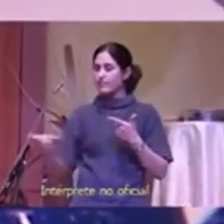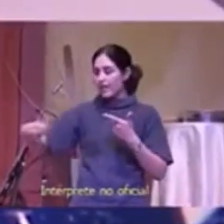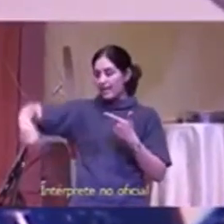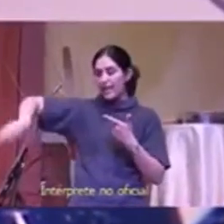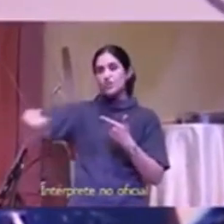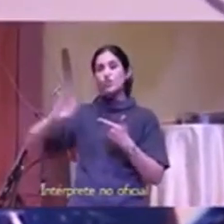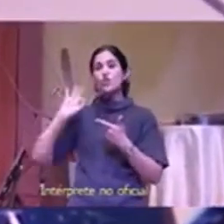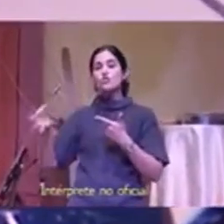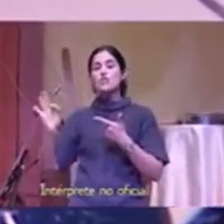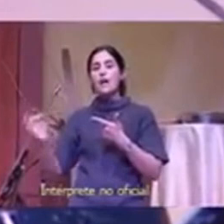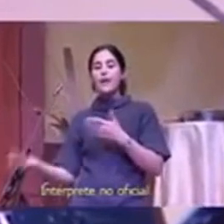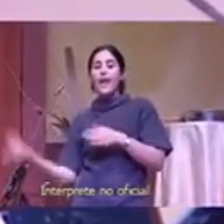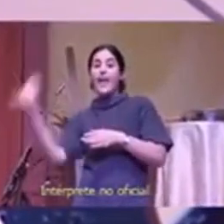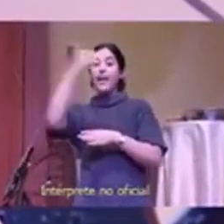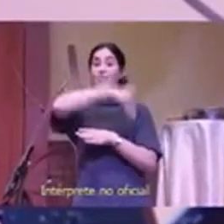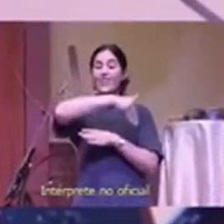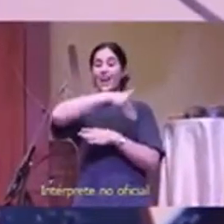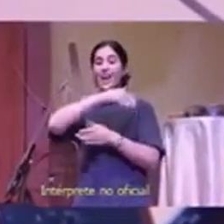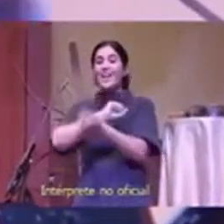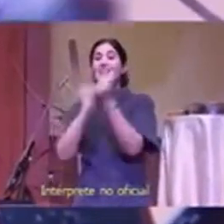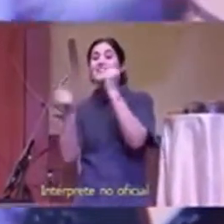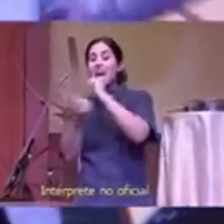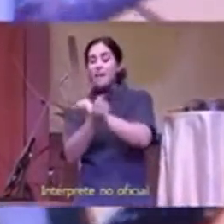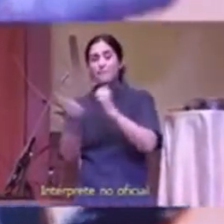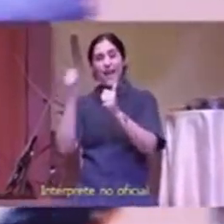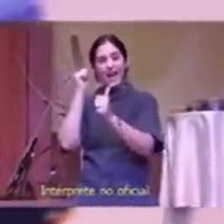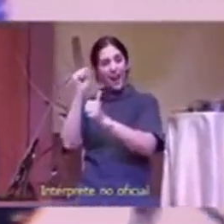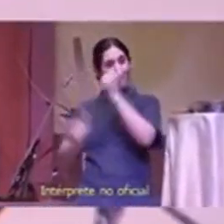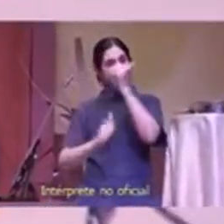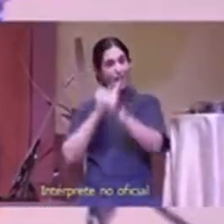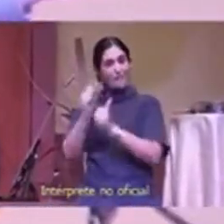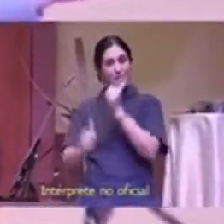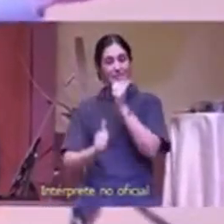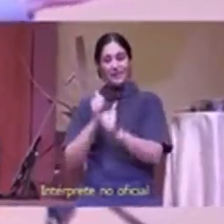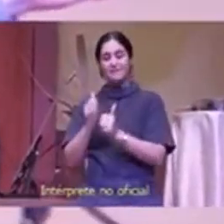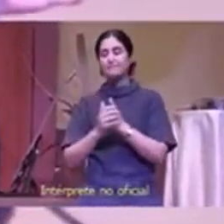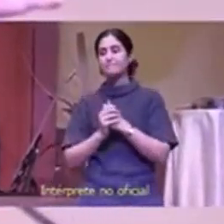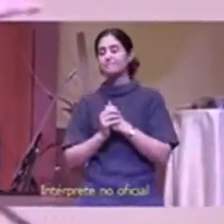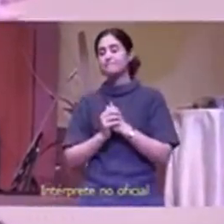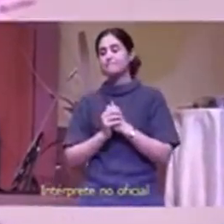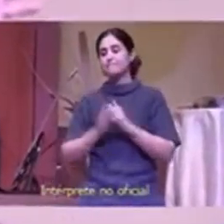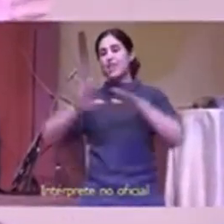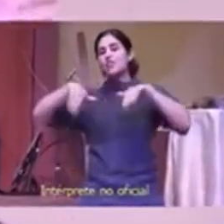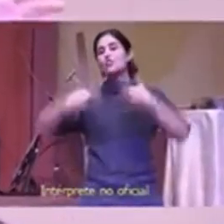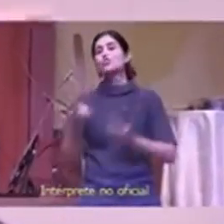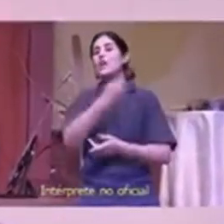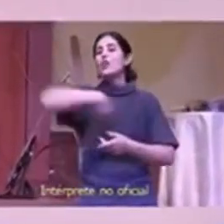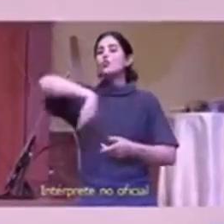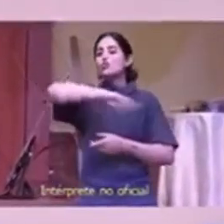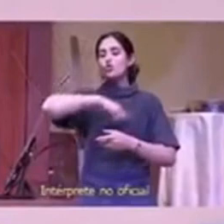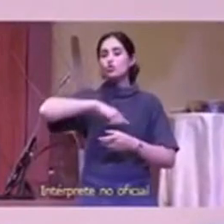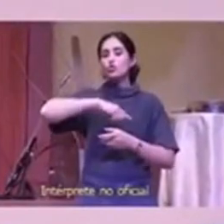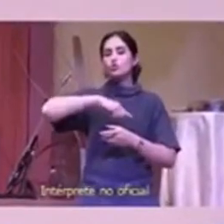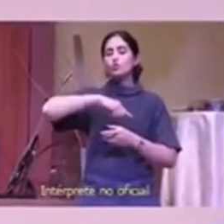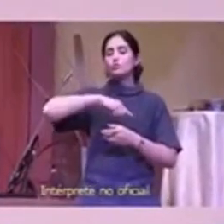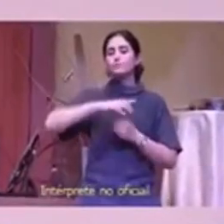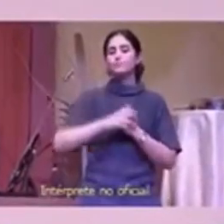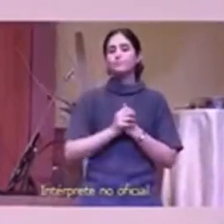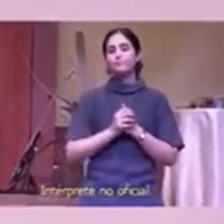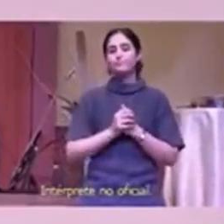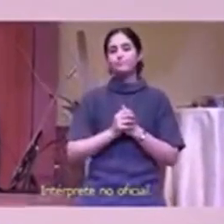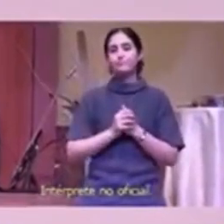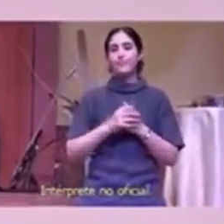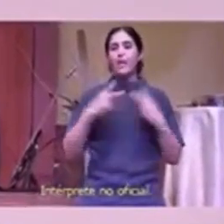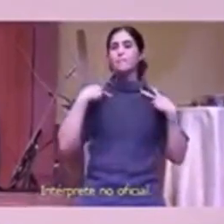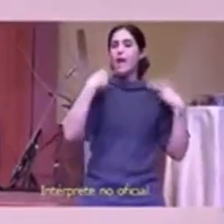entrar y transformar esta fábrica entonces somos entonces somos misioneros integrales